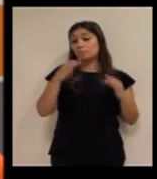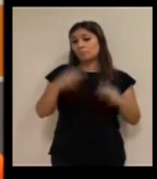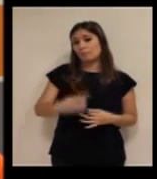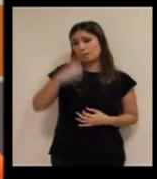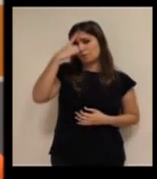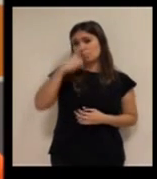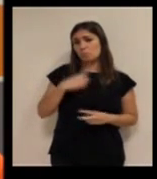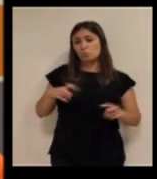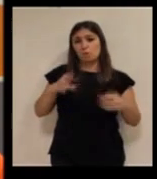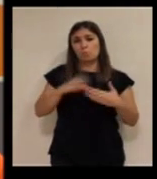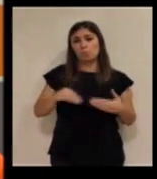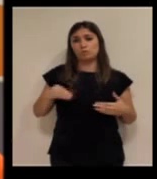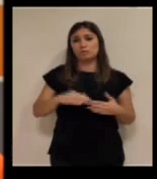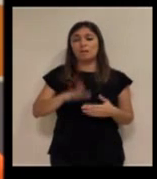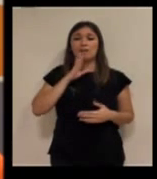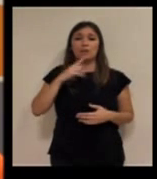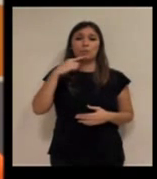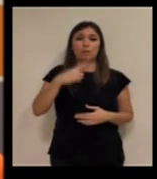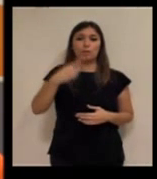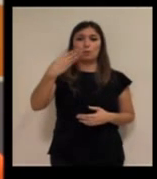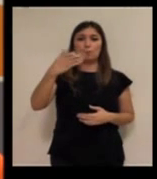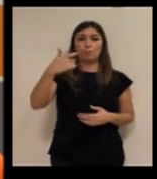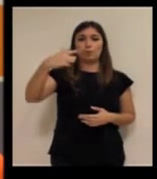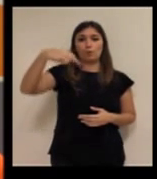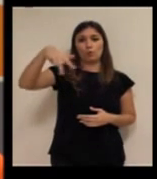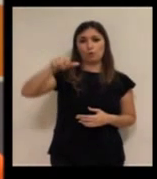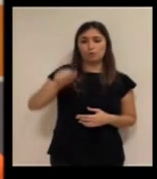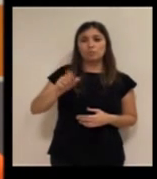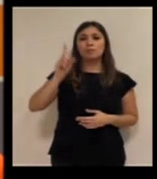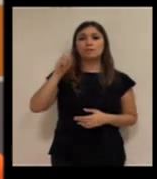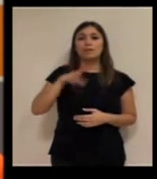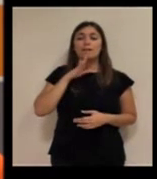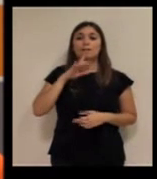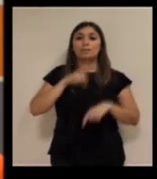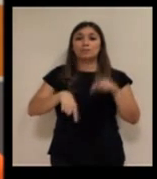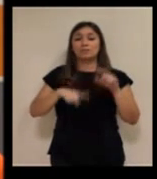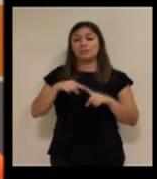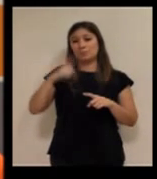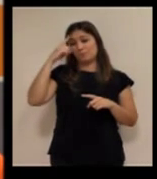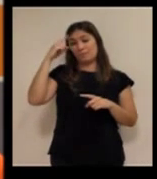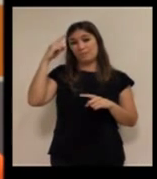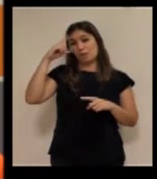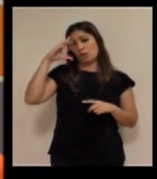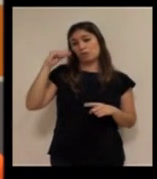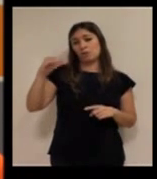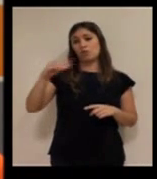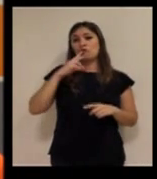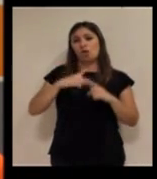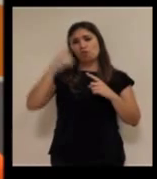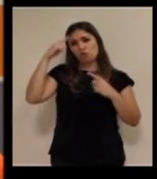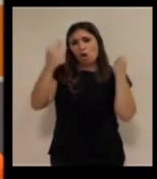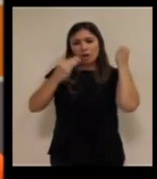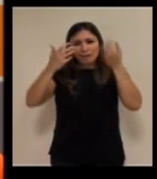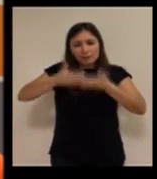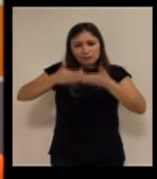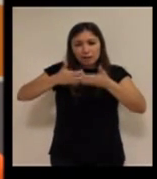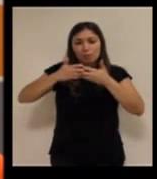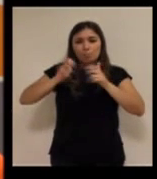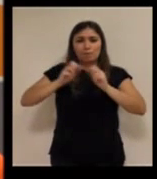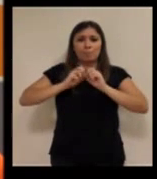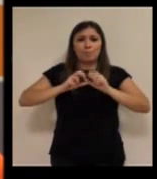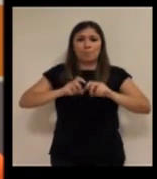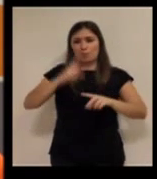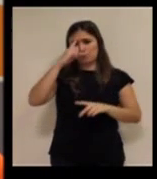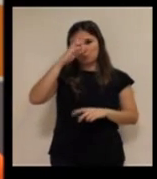que surgirán nuevos perfiles también lo comentó Begoña y que el tema del deterioro cognitivo es el gran reto que